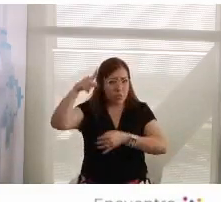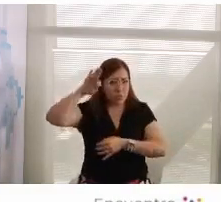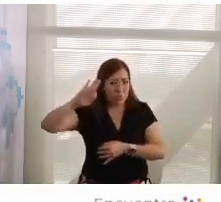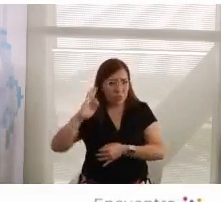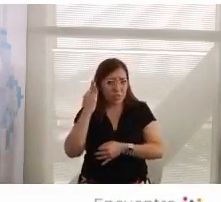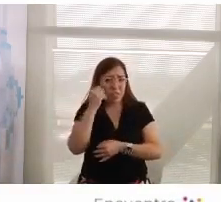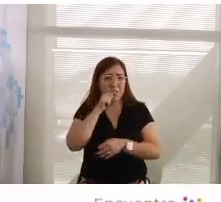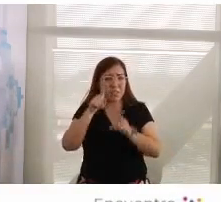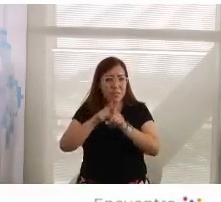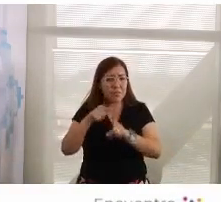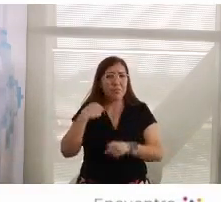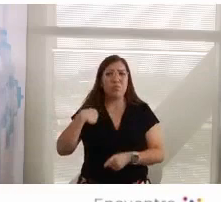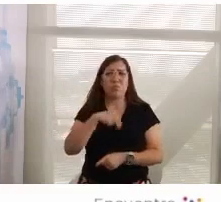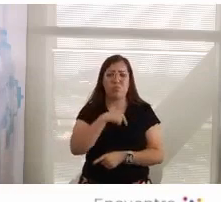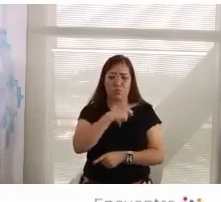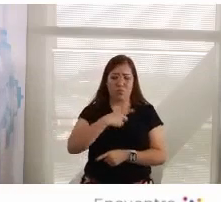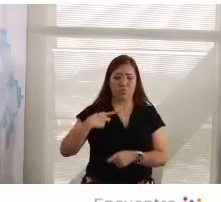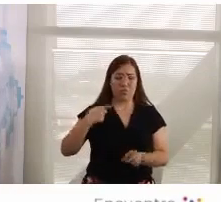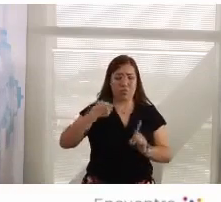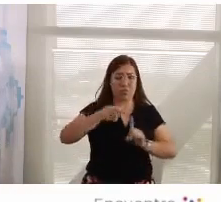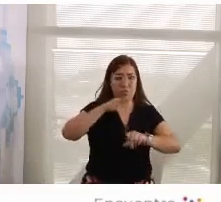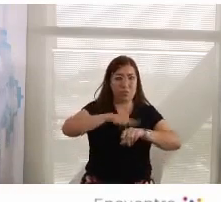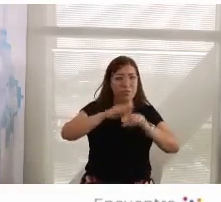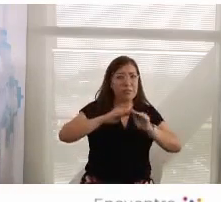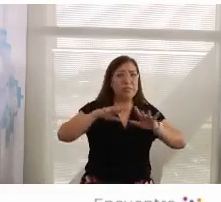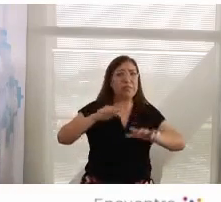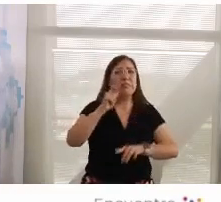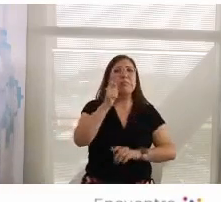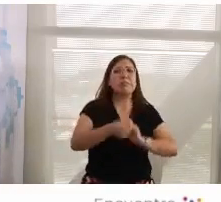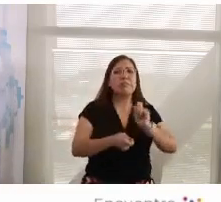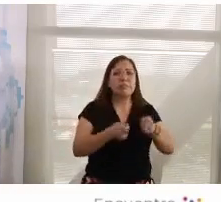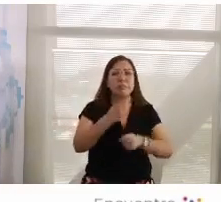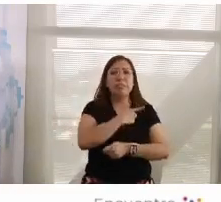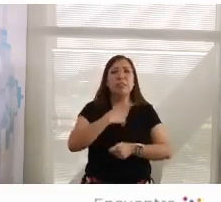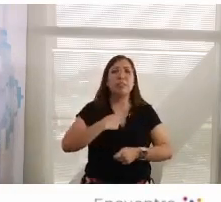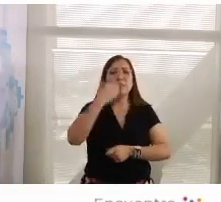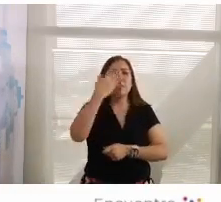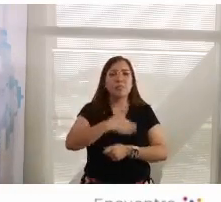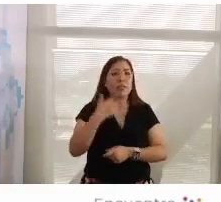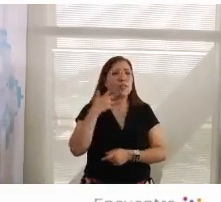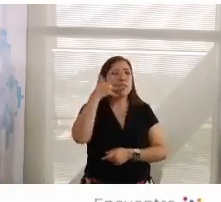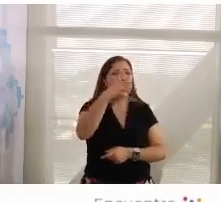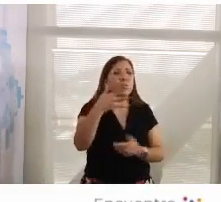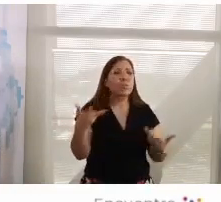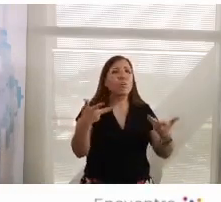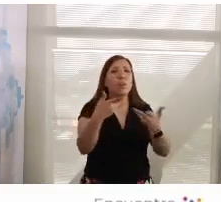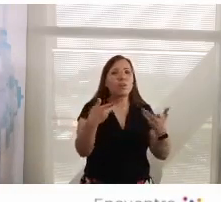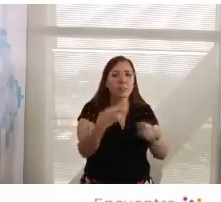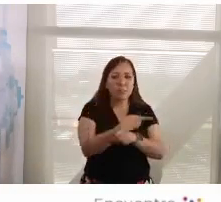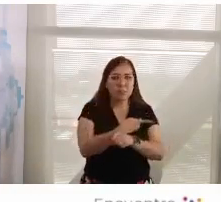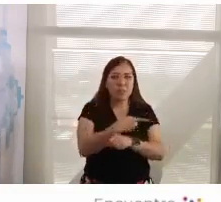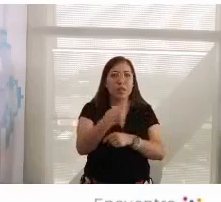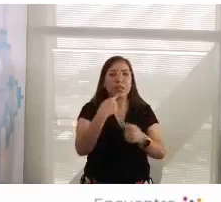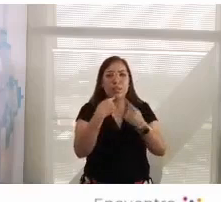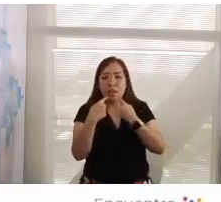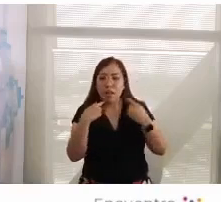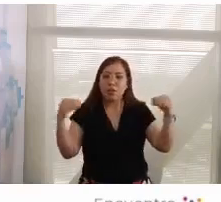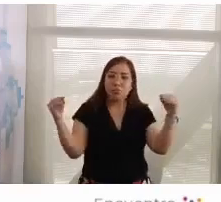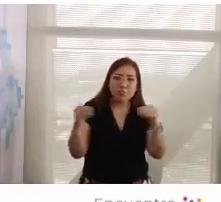Entonces, tenemos que tener claro qué pasa, porque tenemos que hacer la moderación, el diálogo,